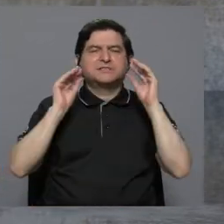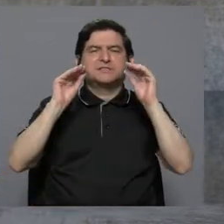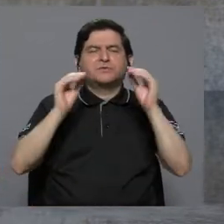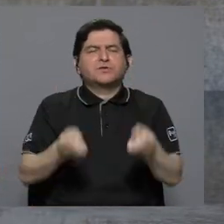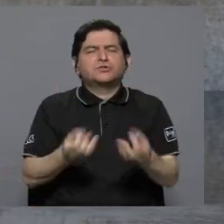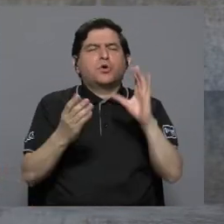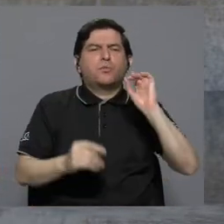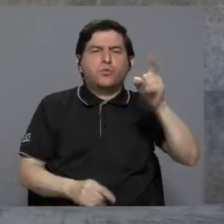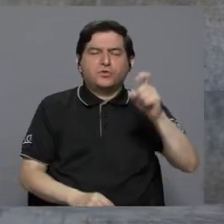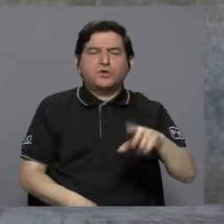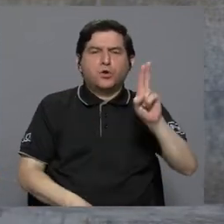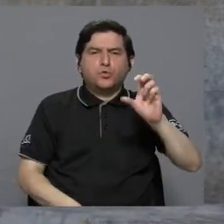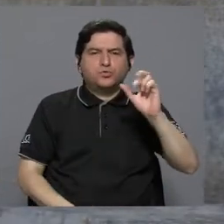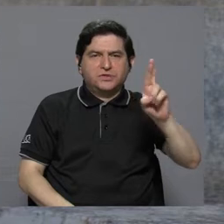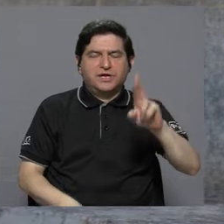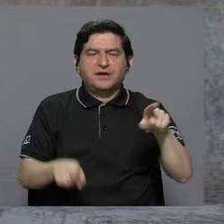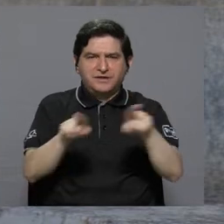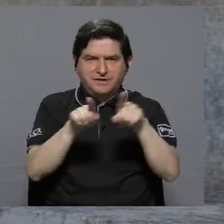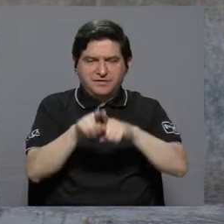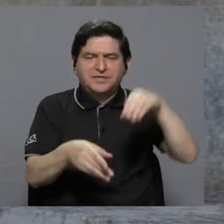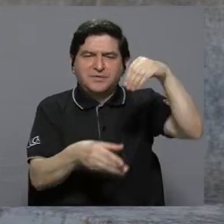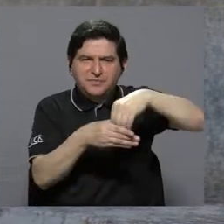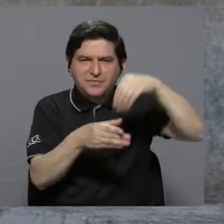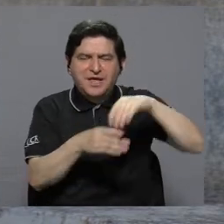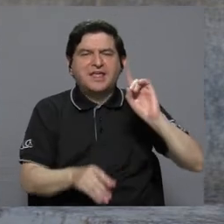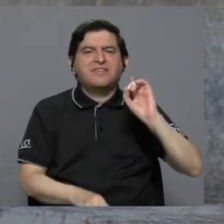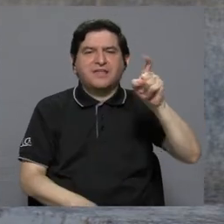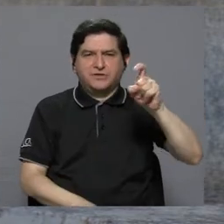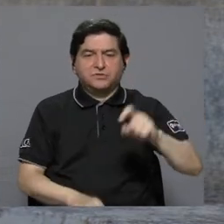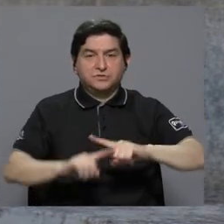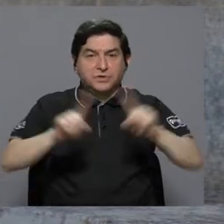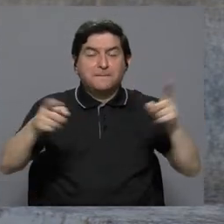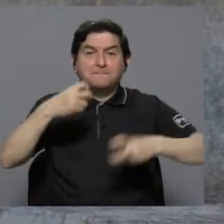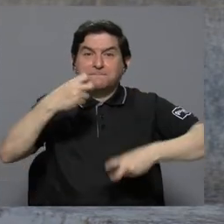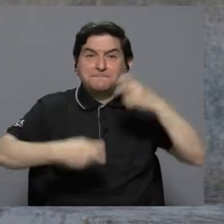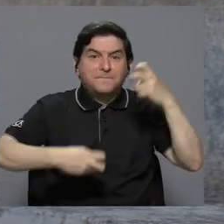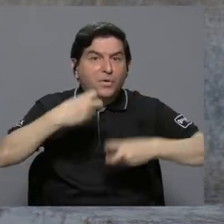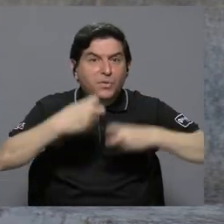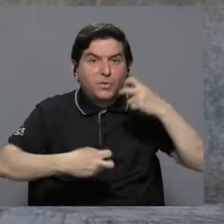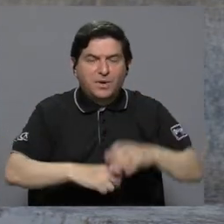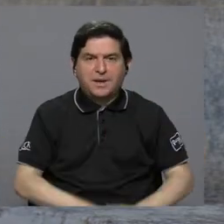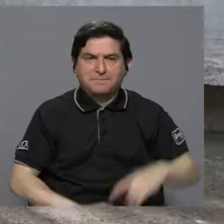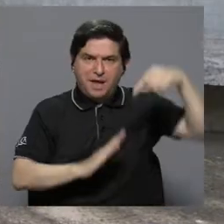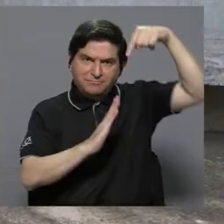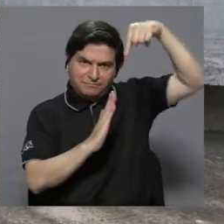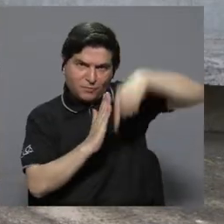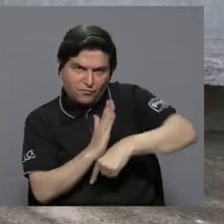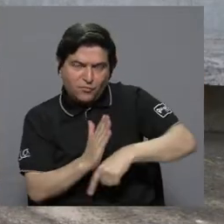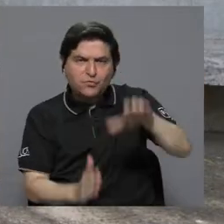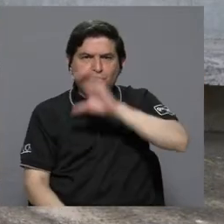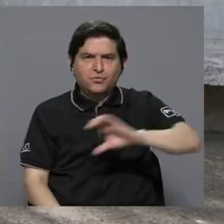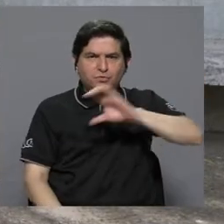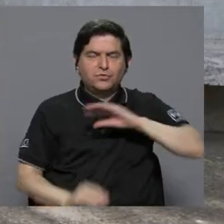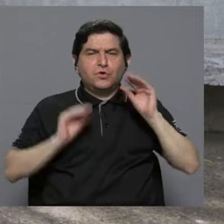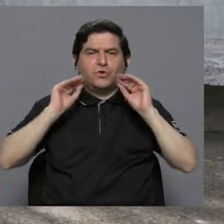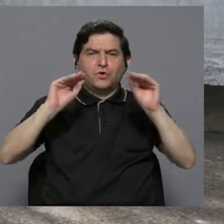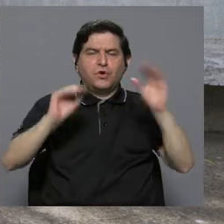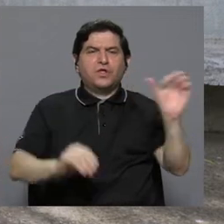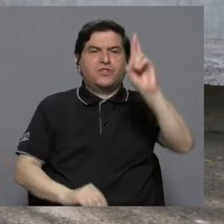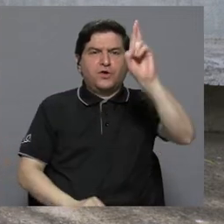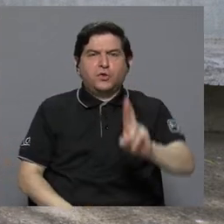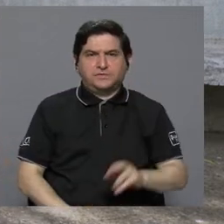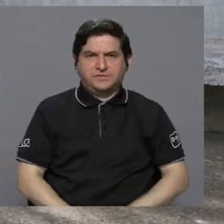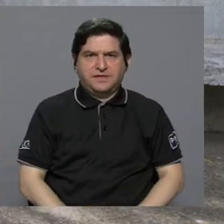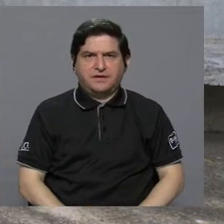diagnósticos, la Universidad de Costa Rica ha aportado también con muchos diagnósticos, pero el problema de fondo en la calidad de la educación costarricense